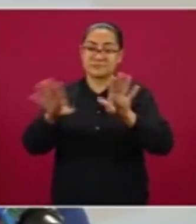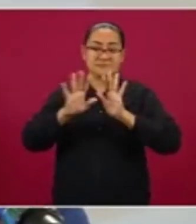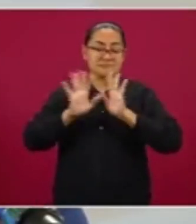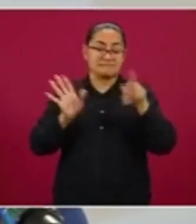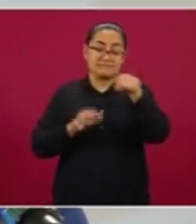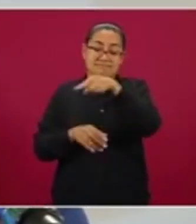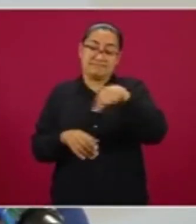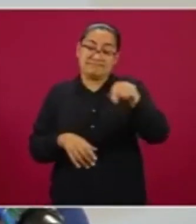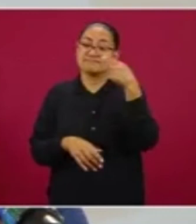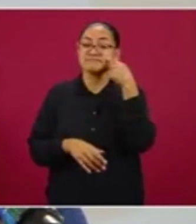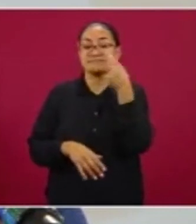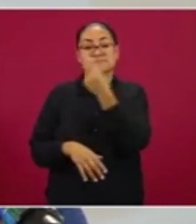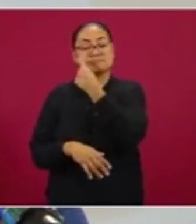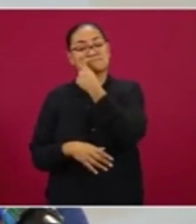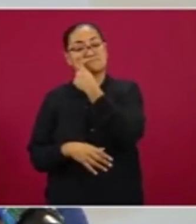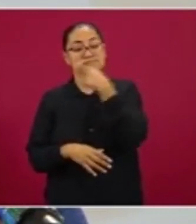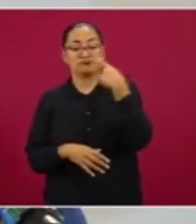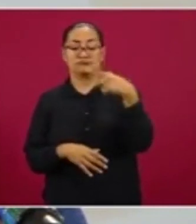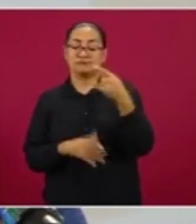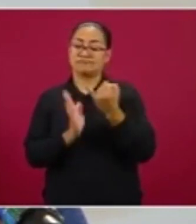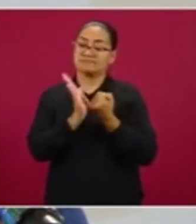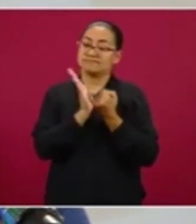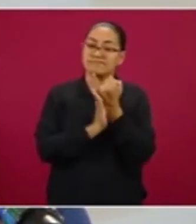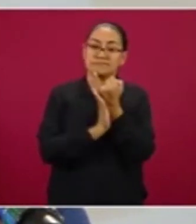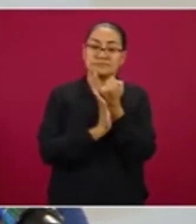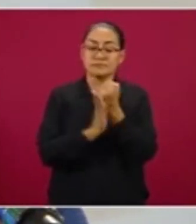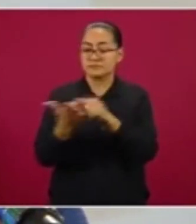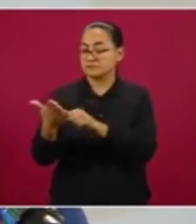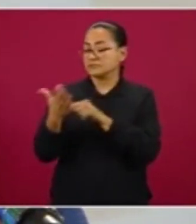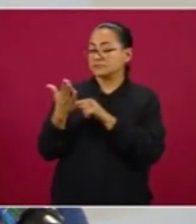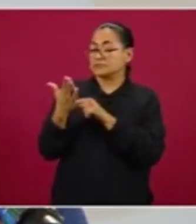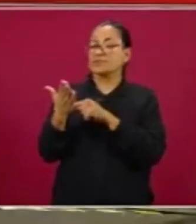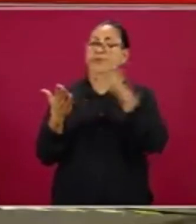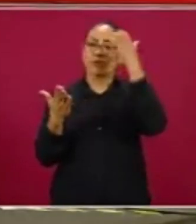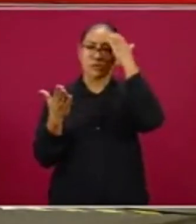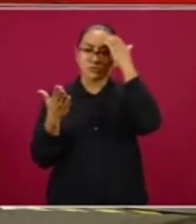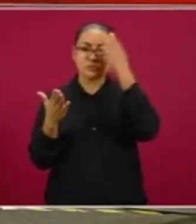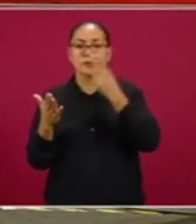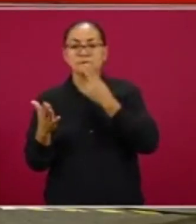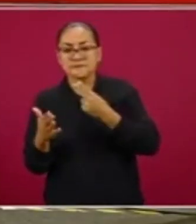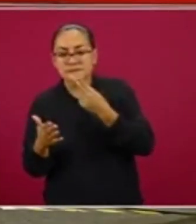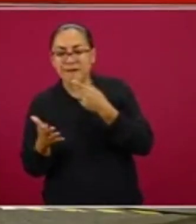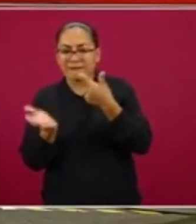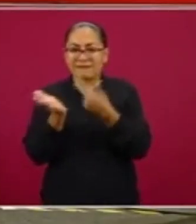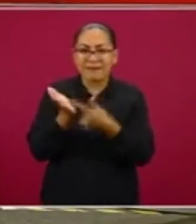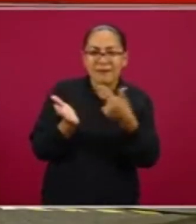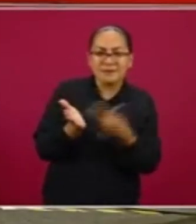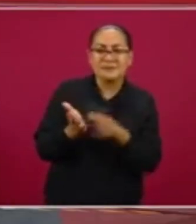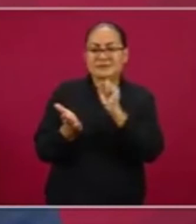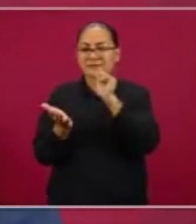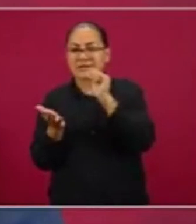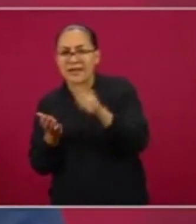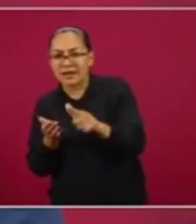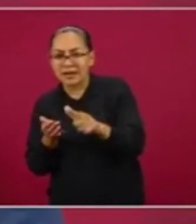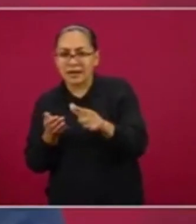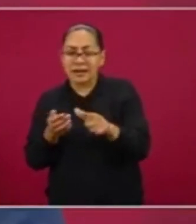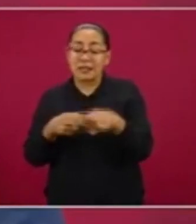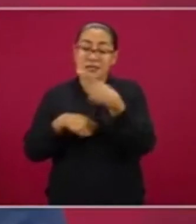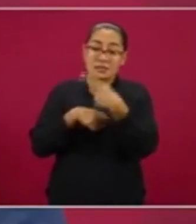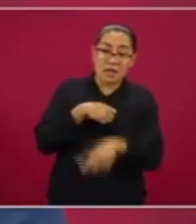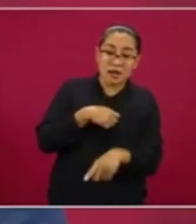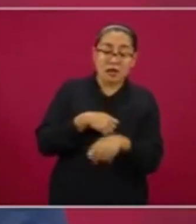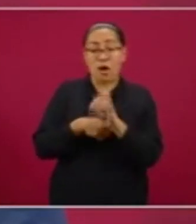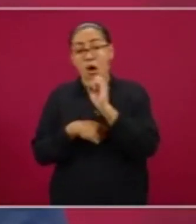términos de calorías, azúcares, grasas saturadas, grasas trans y sodio, sobrepasa o no un cierto umbral